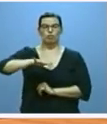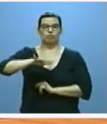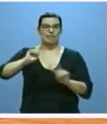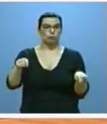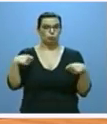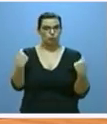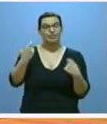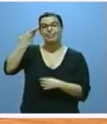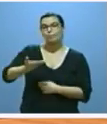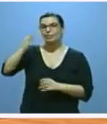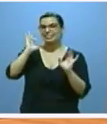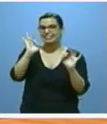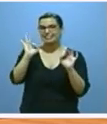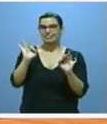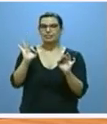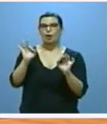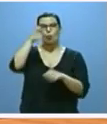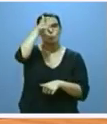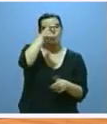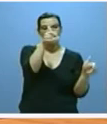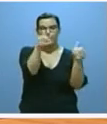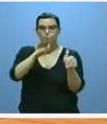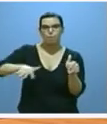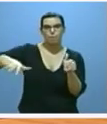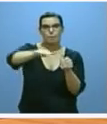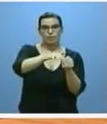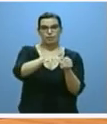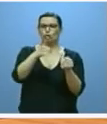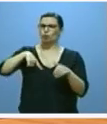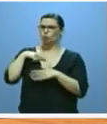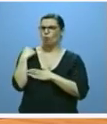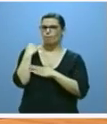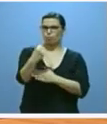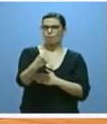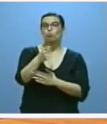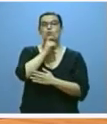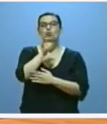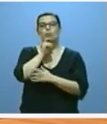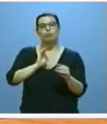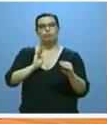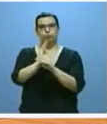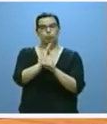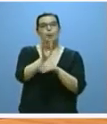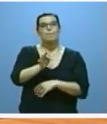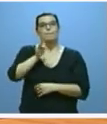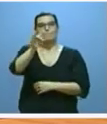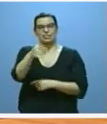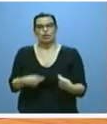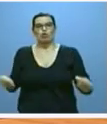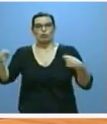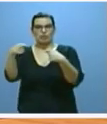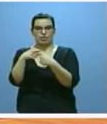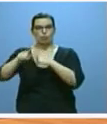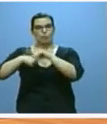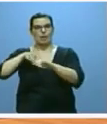importante en particular para unos pequeños municipios a los que apoyamos con la correspondiente inversión pero también cofinanciando la posterior